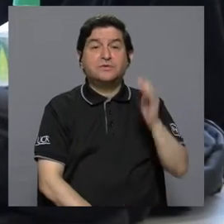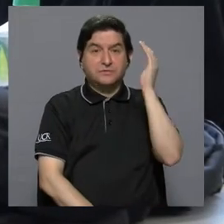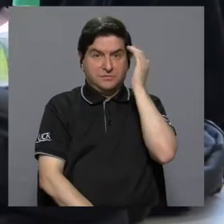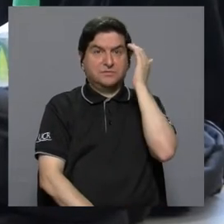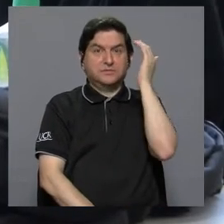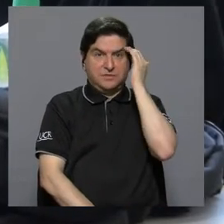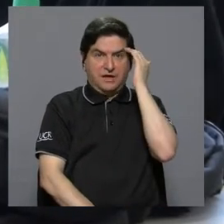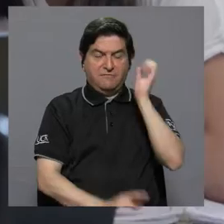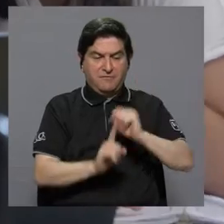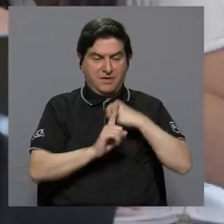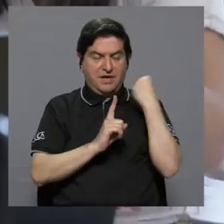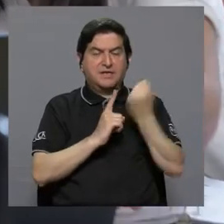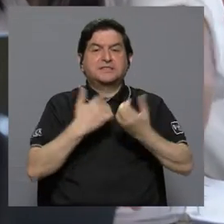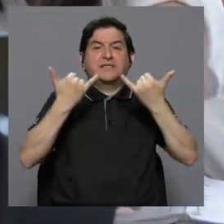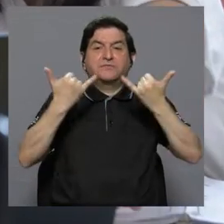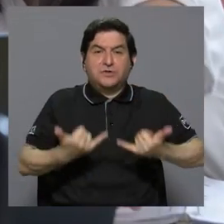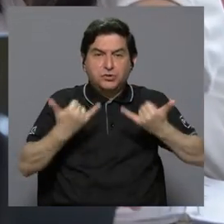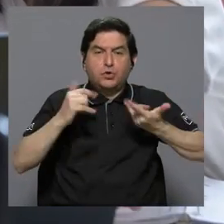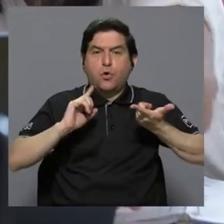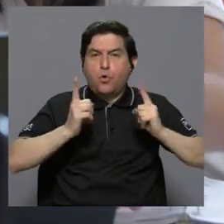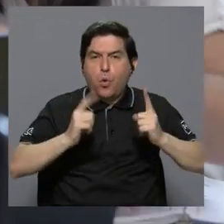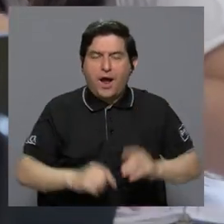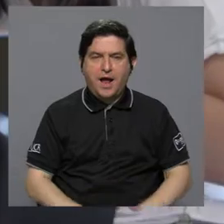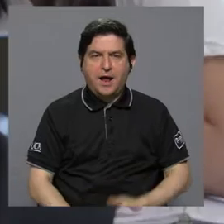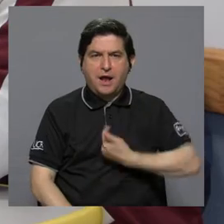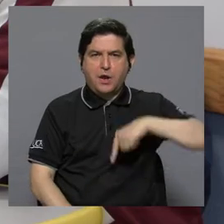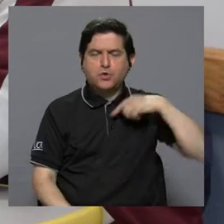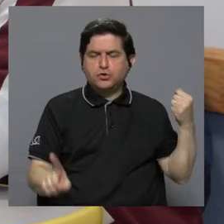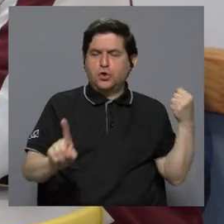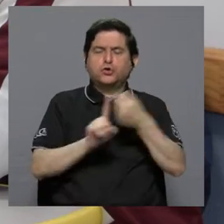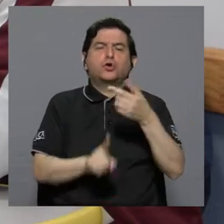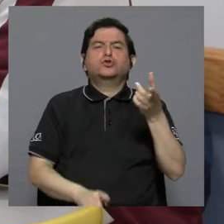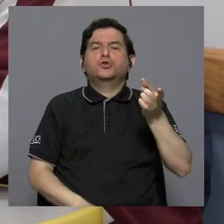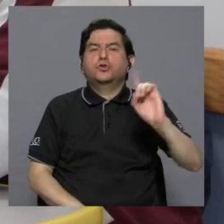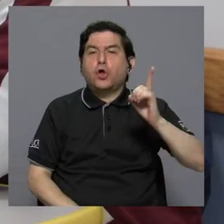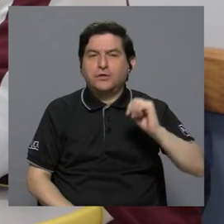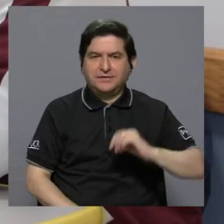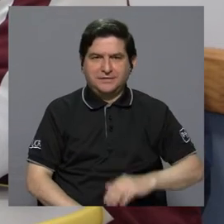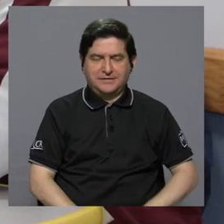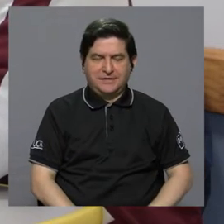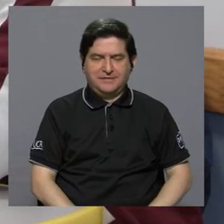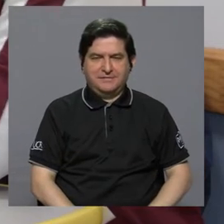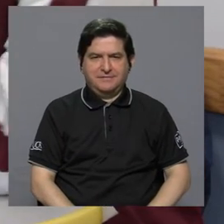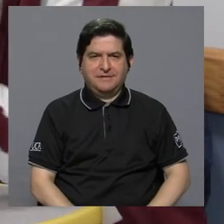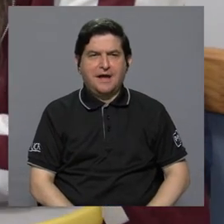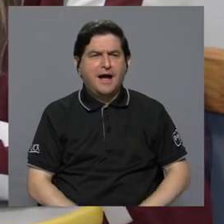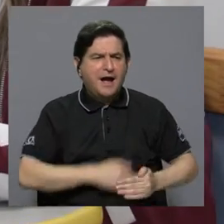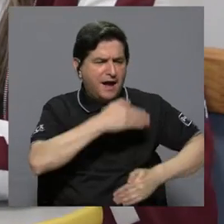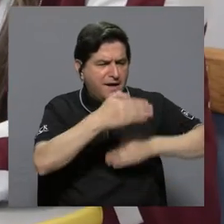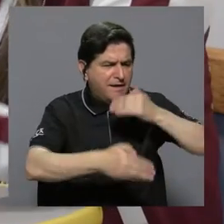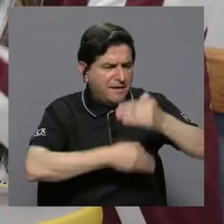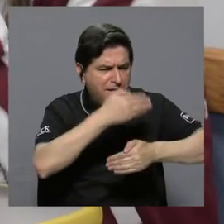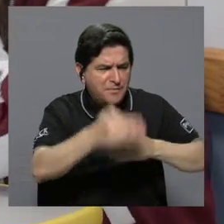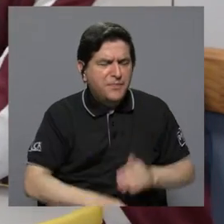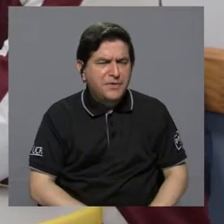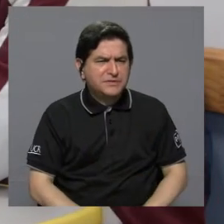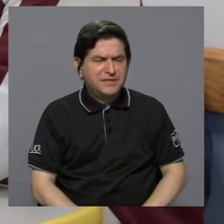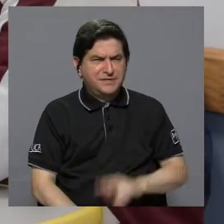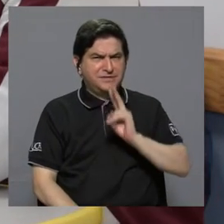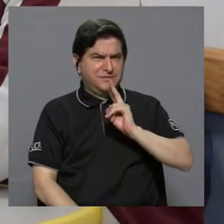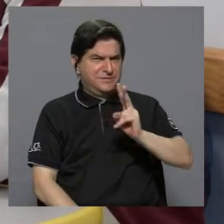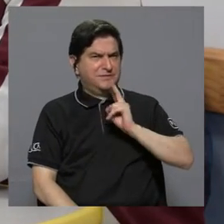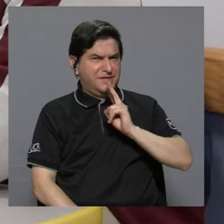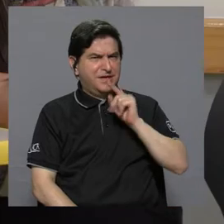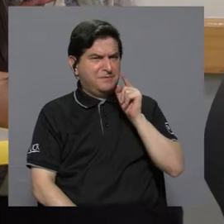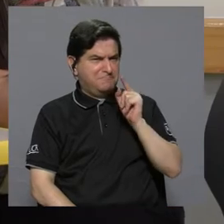saber en qué situación estamos, dónde fuimos impactados, dónde están los procesos que fueron